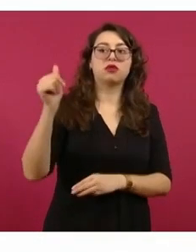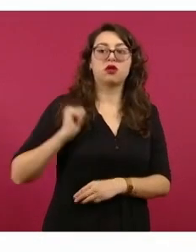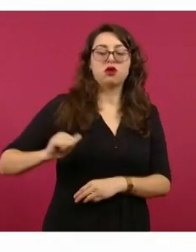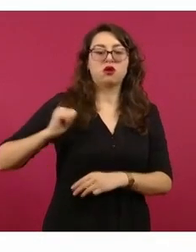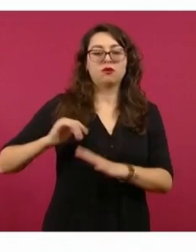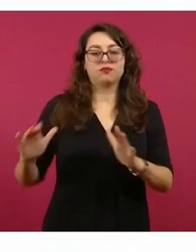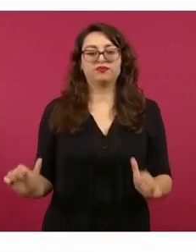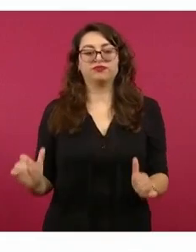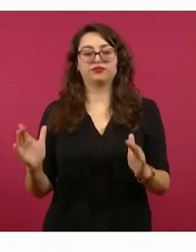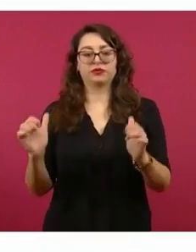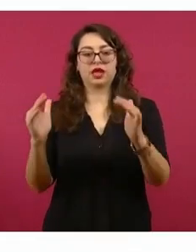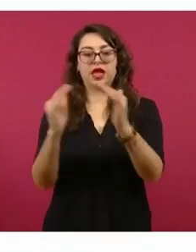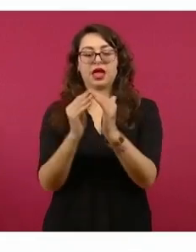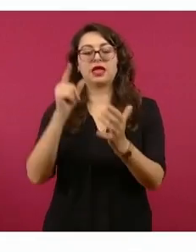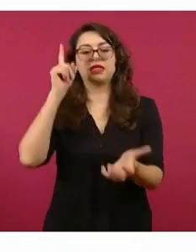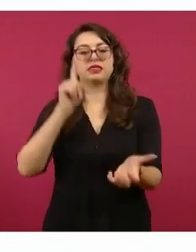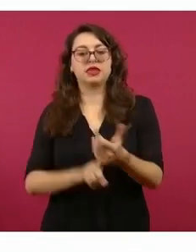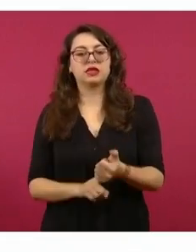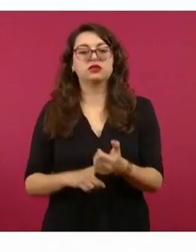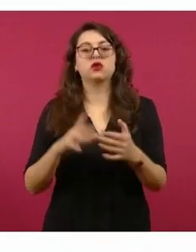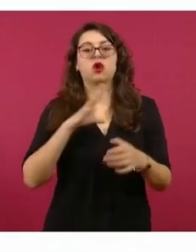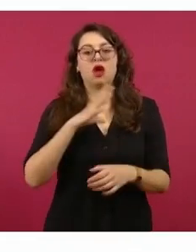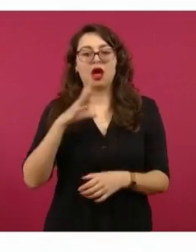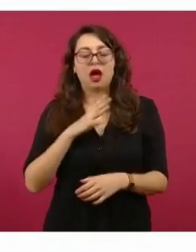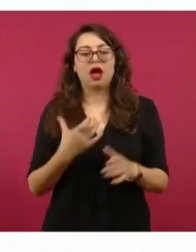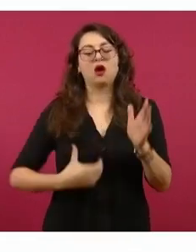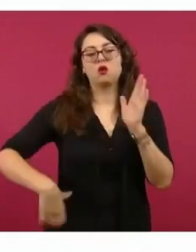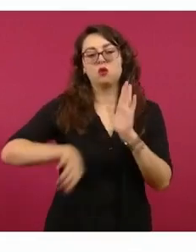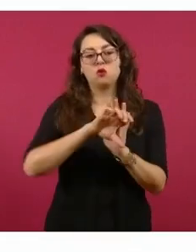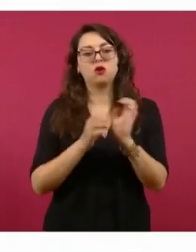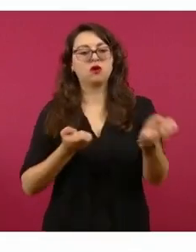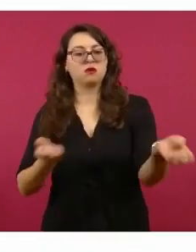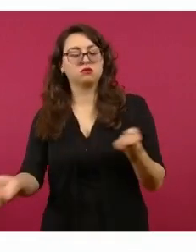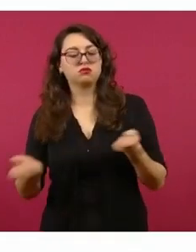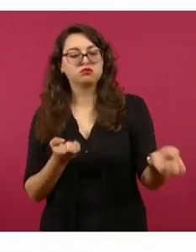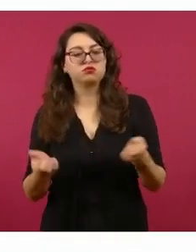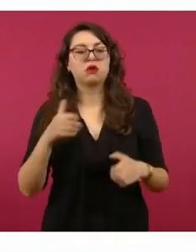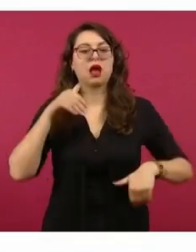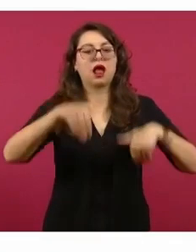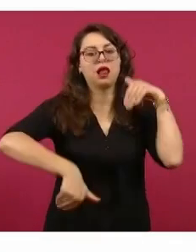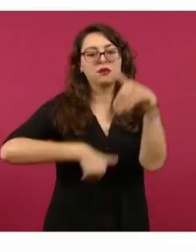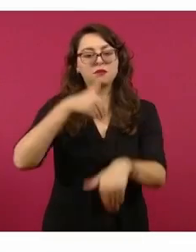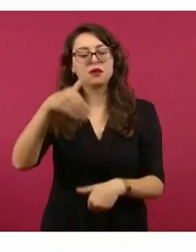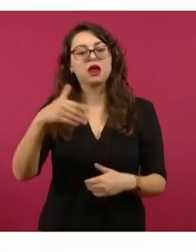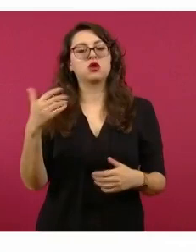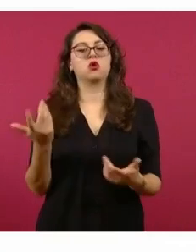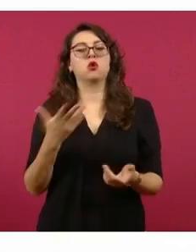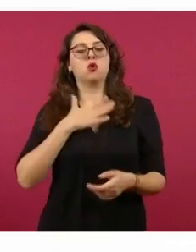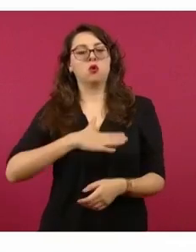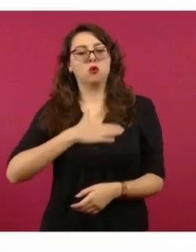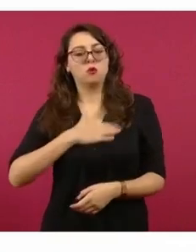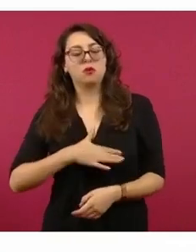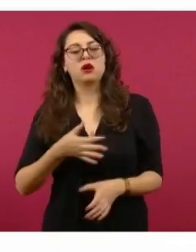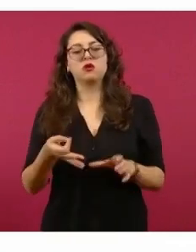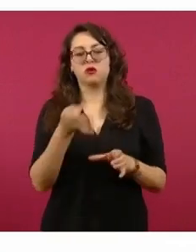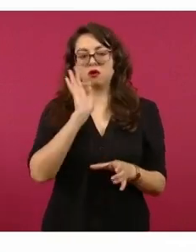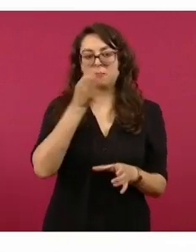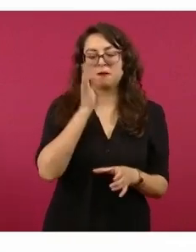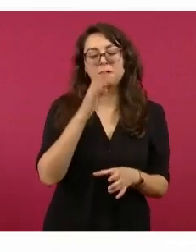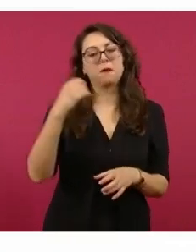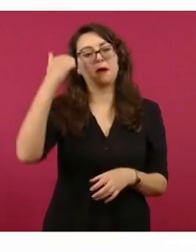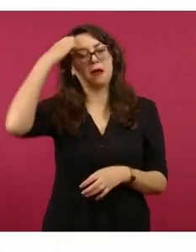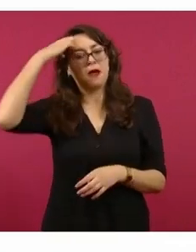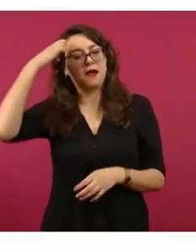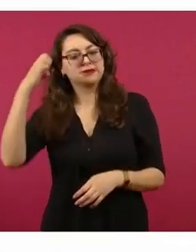352 habitaciones, así como áreas de restaurante, gimnasio, bar, albercas, baños, cafeterías, estacionamiento y el área de